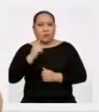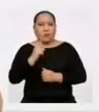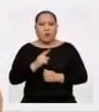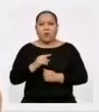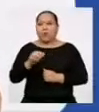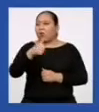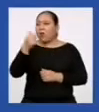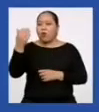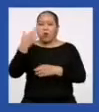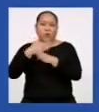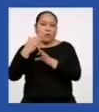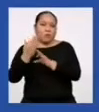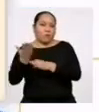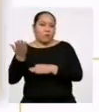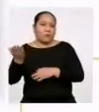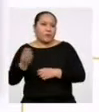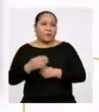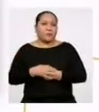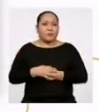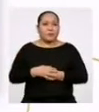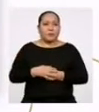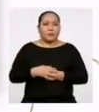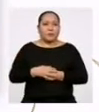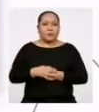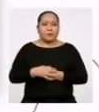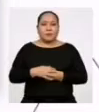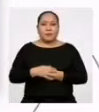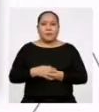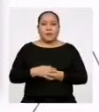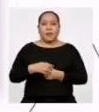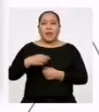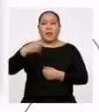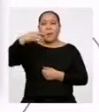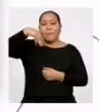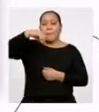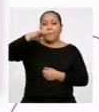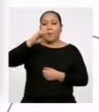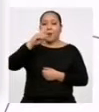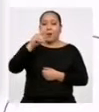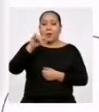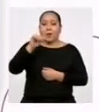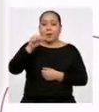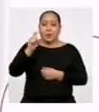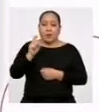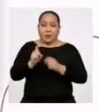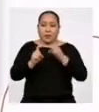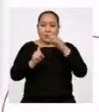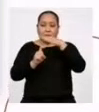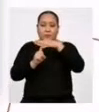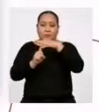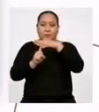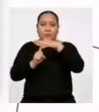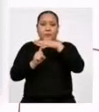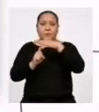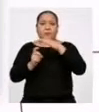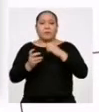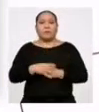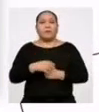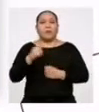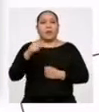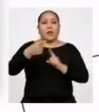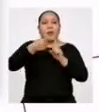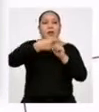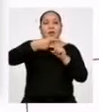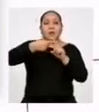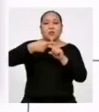de otra manera. La media o promedio aritmético para datos agrupados en intervalos es la